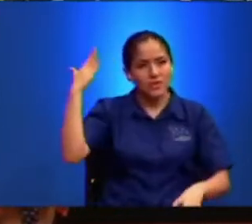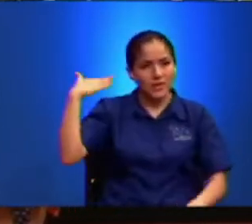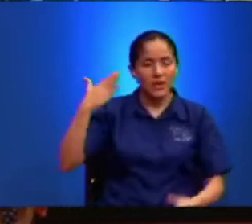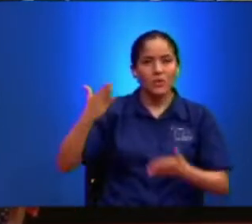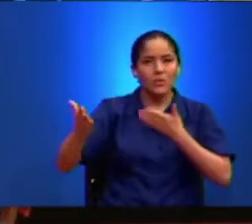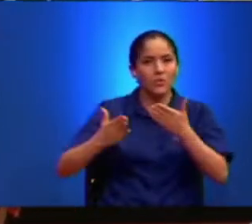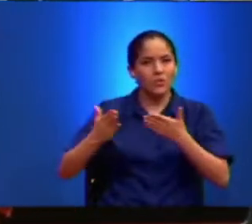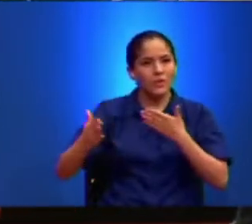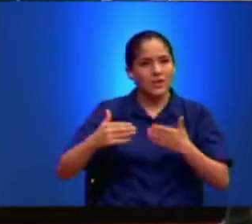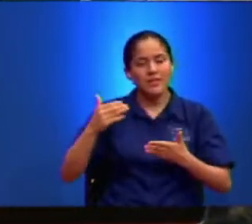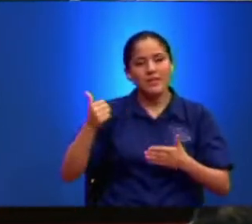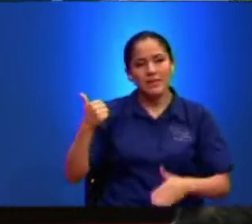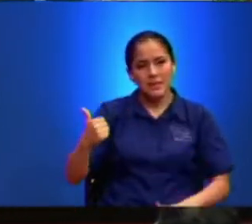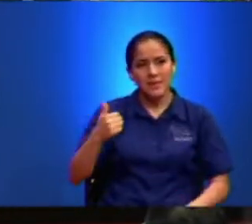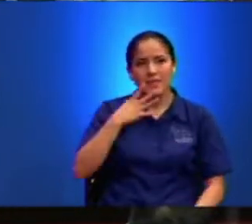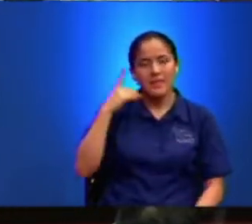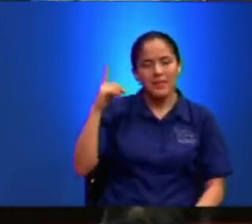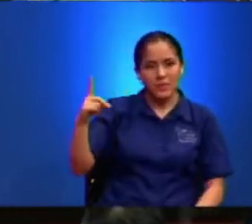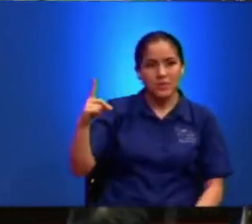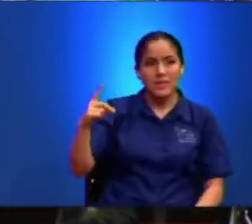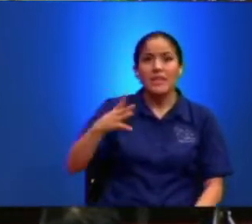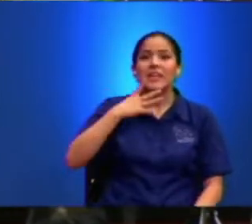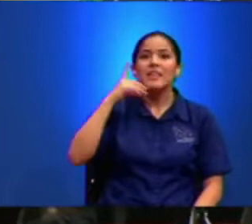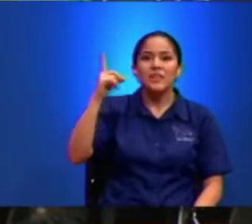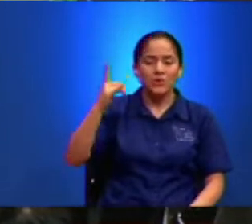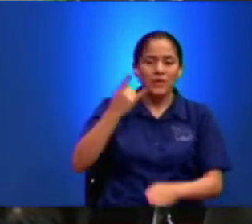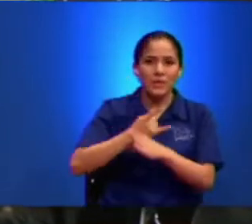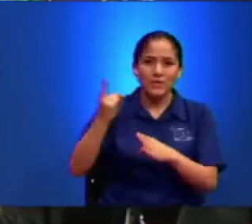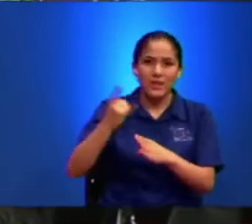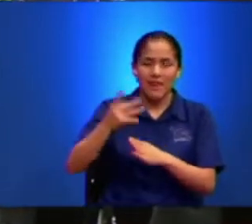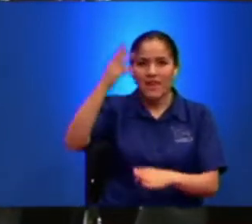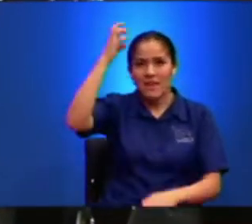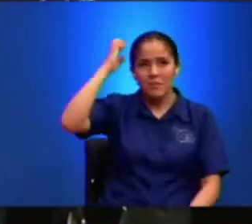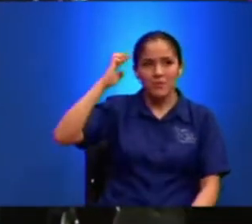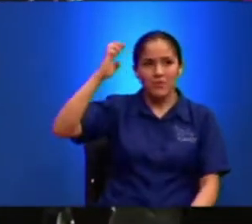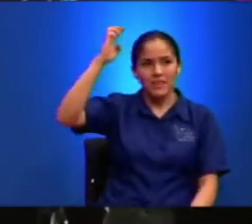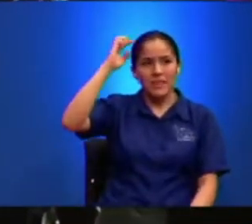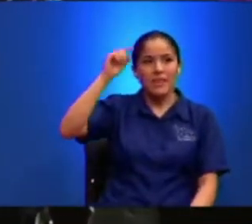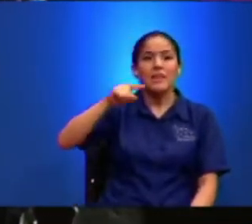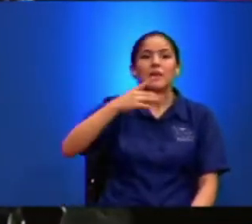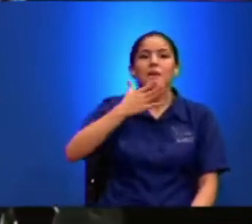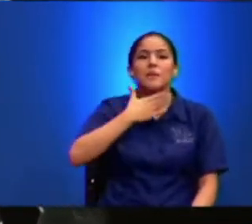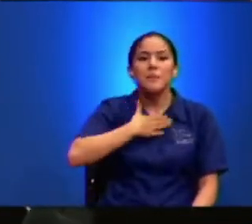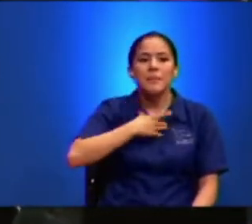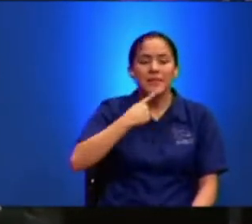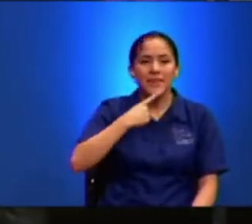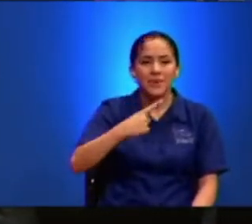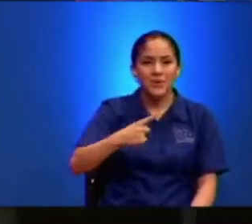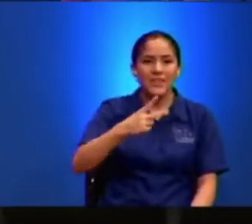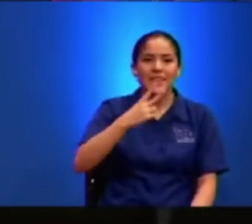Sierva De Dios Y Dios La Usaba En Profecía Y Me Dijo Hermano